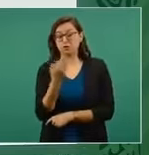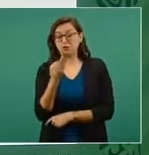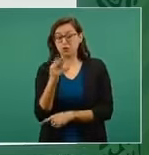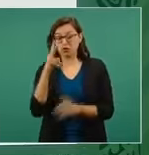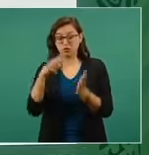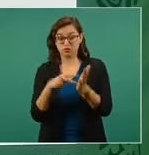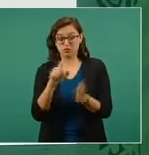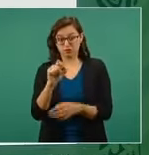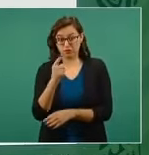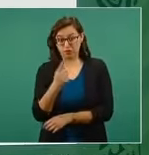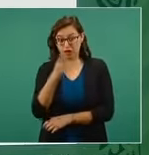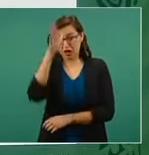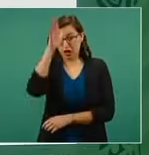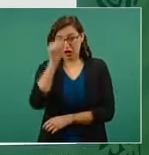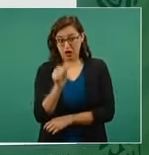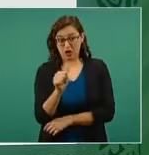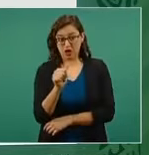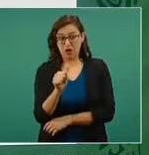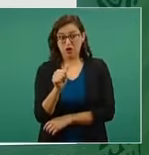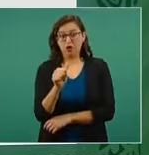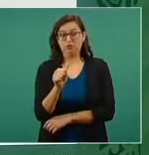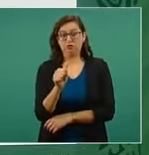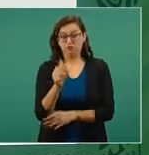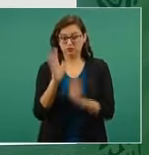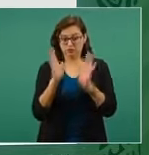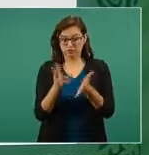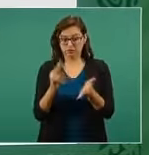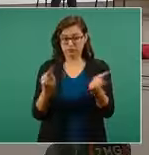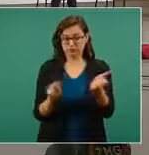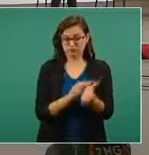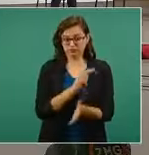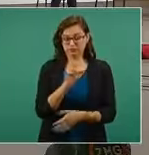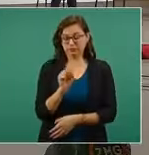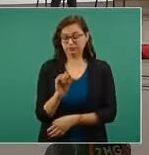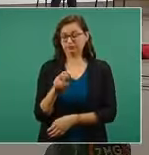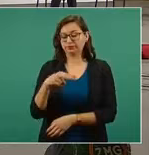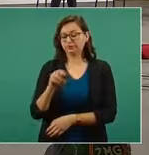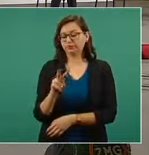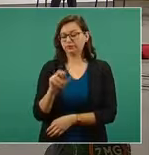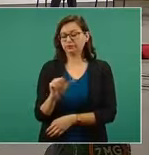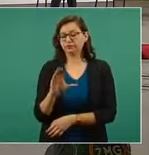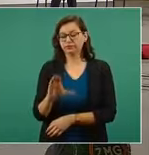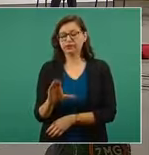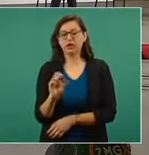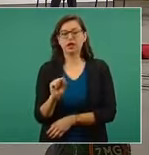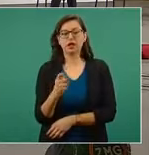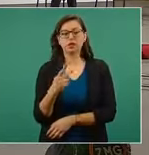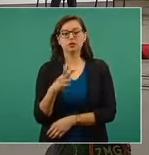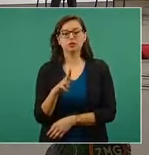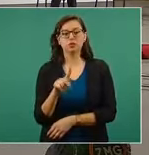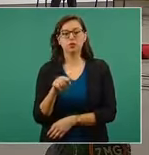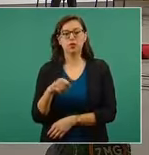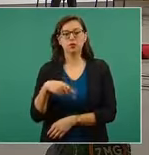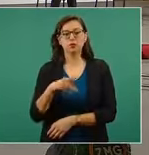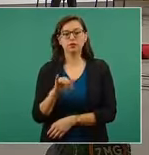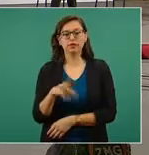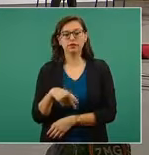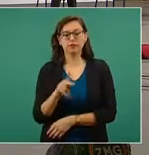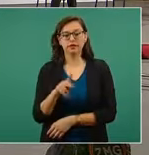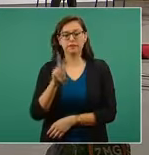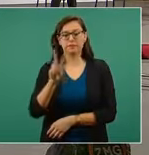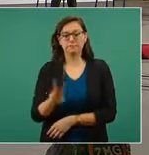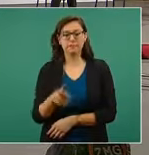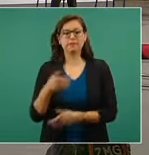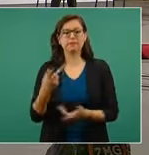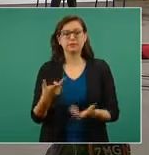Sinovac y Sputnik V, que no estaban originalmente en el mes de octubre, pero por las llamadas que hizo el